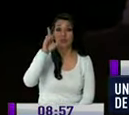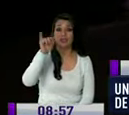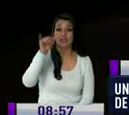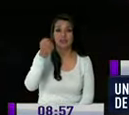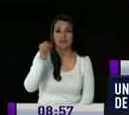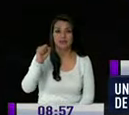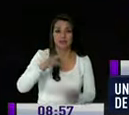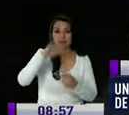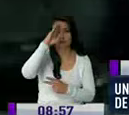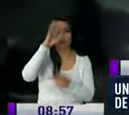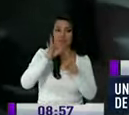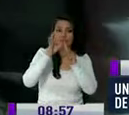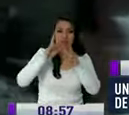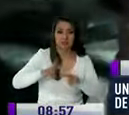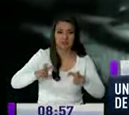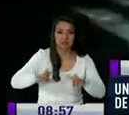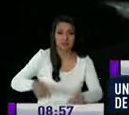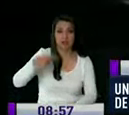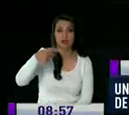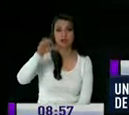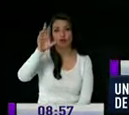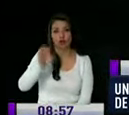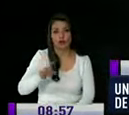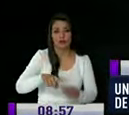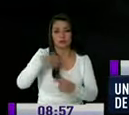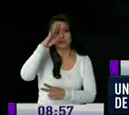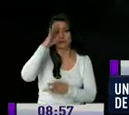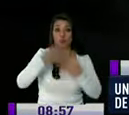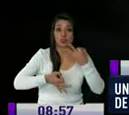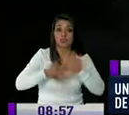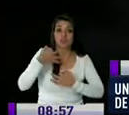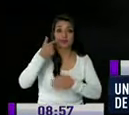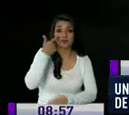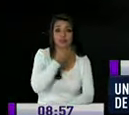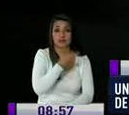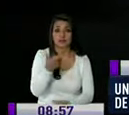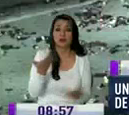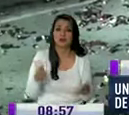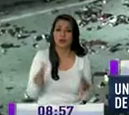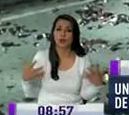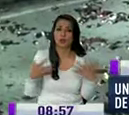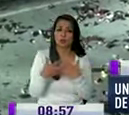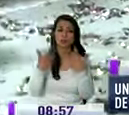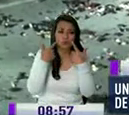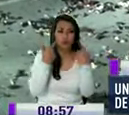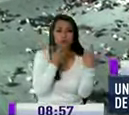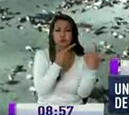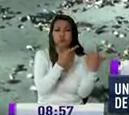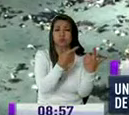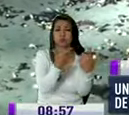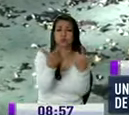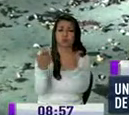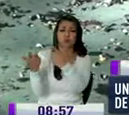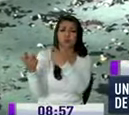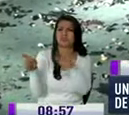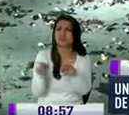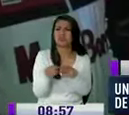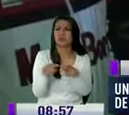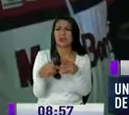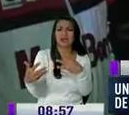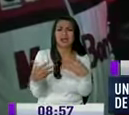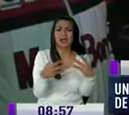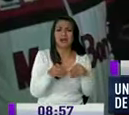criminalística GOE PJ y Fiscalía trabajaron en conjunto para peinar el lugar aquí prácticamente parecía zona de guerra